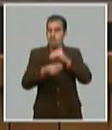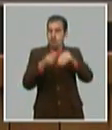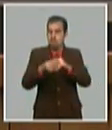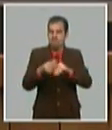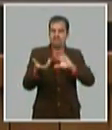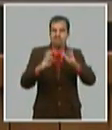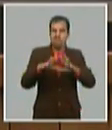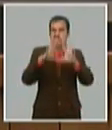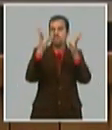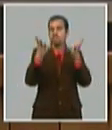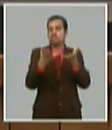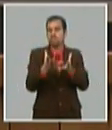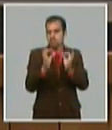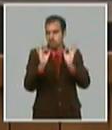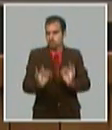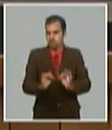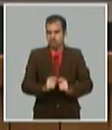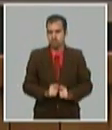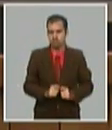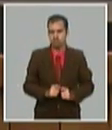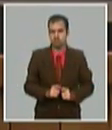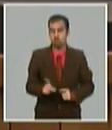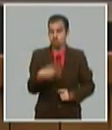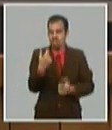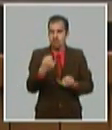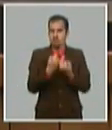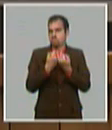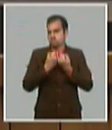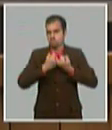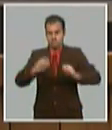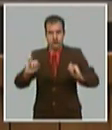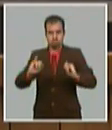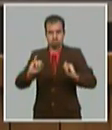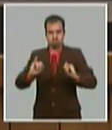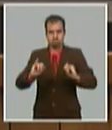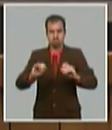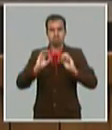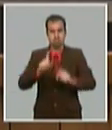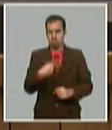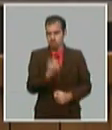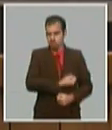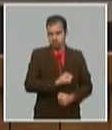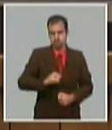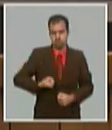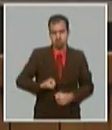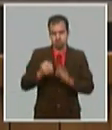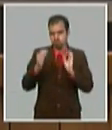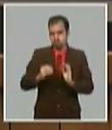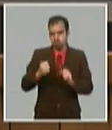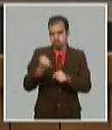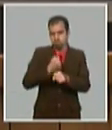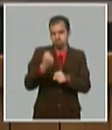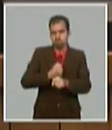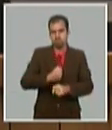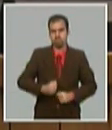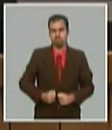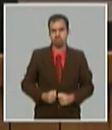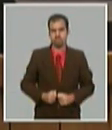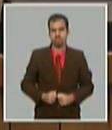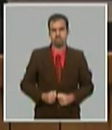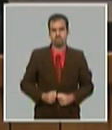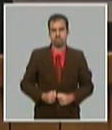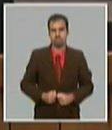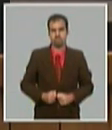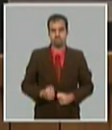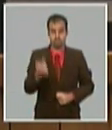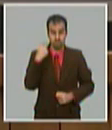cambiado y emanciparnos por nosotros mismos y con nuestros propios esfuerzos este año 2020